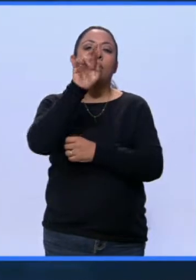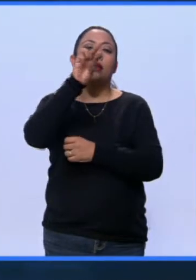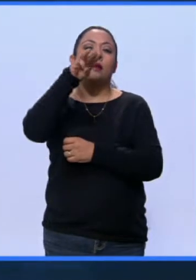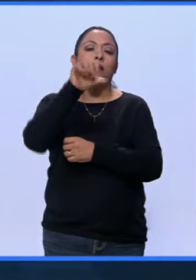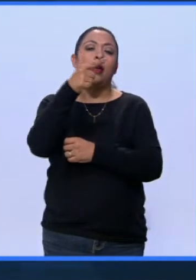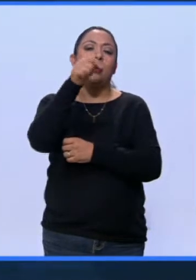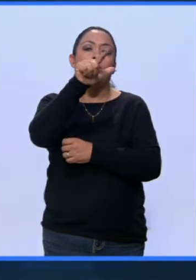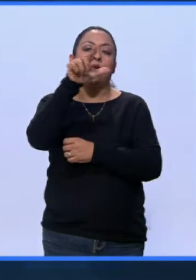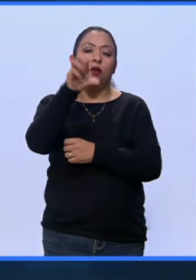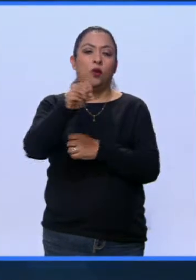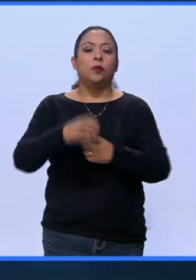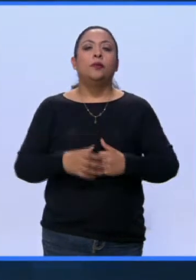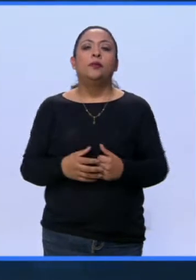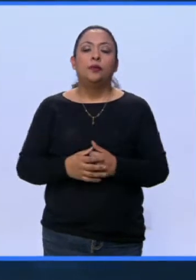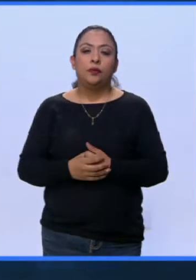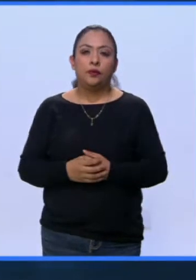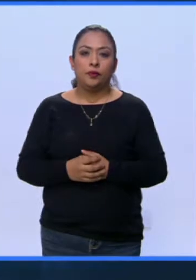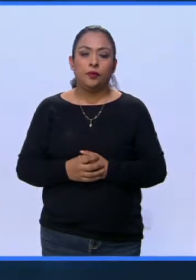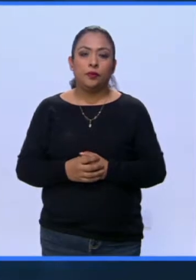Gallo.